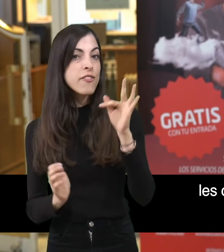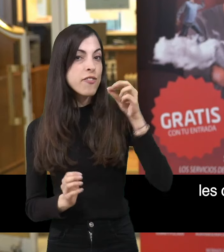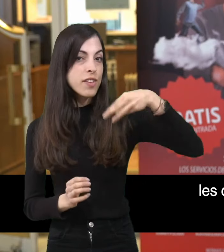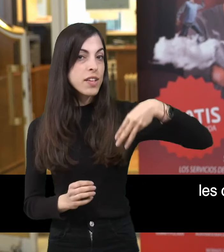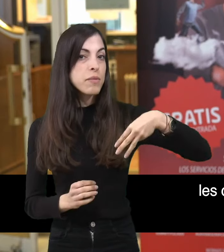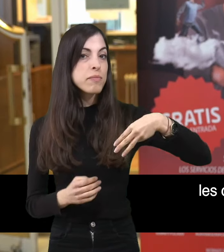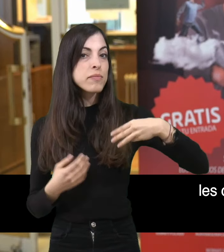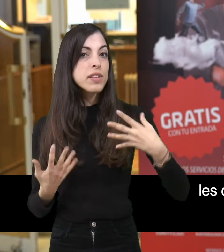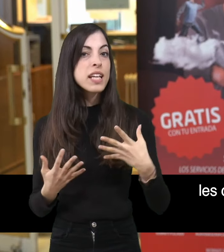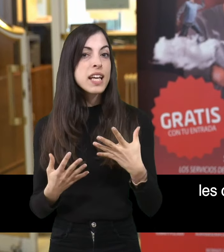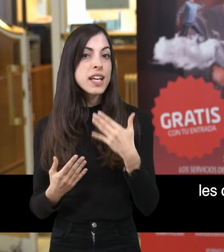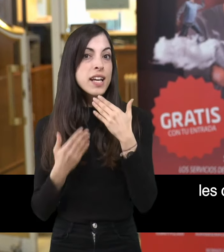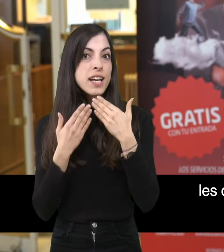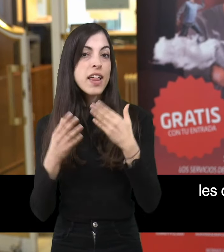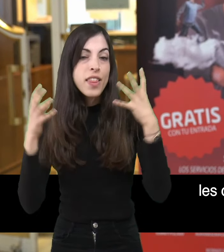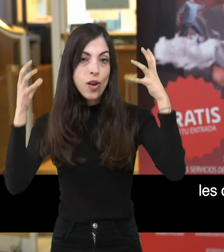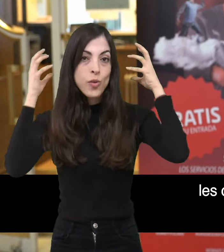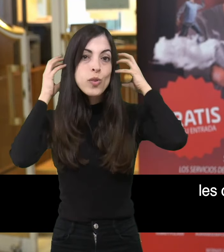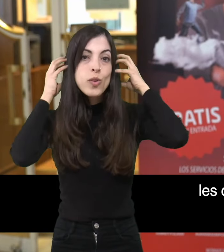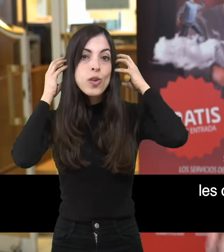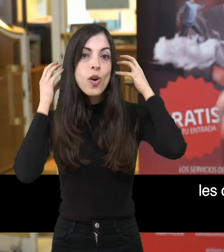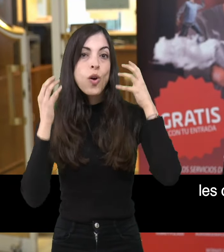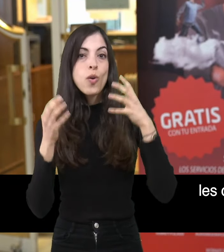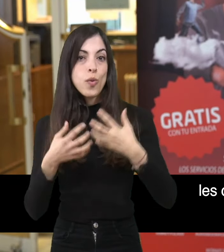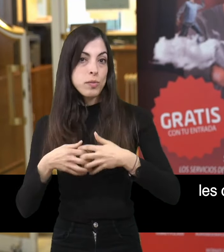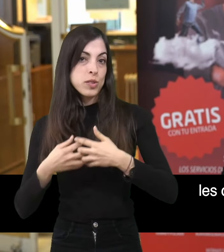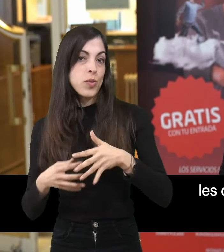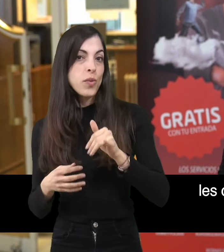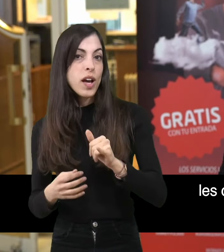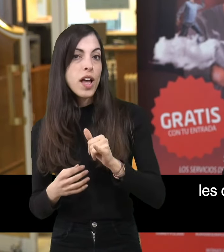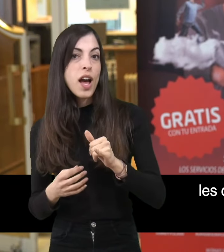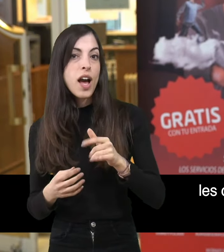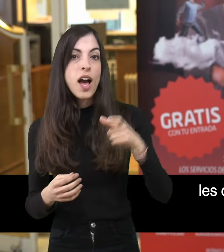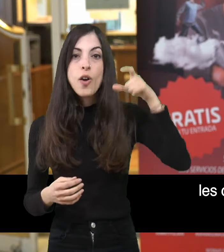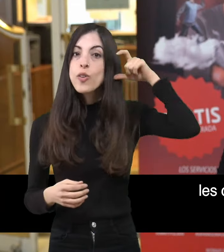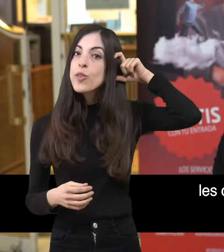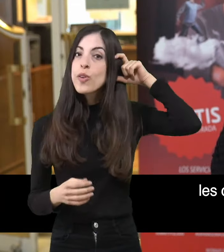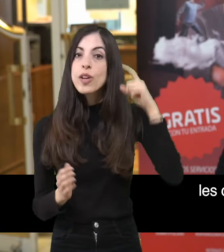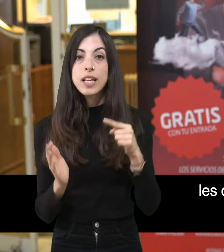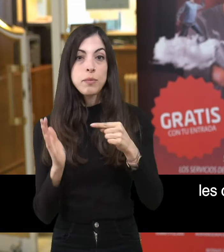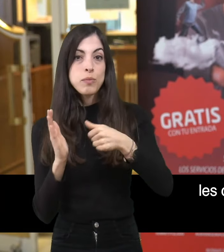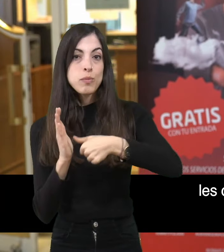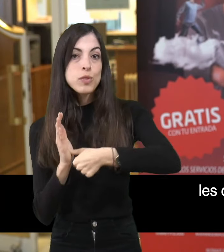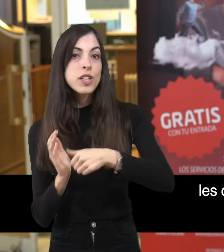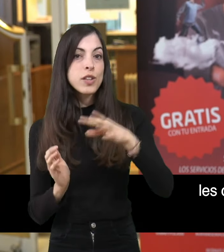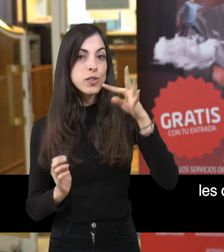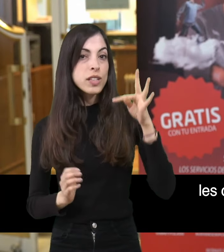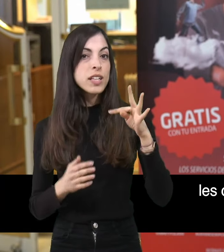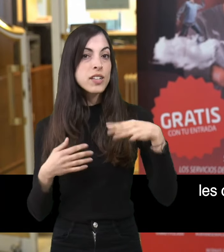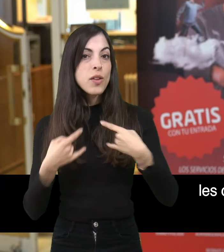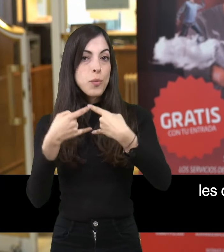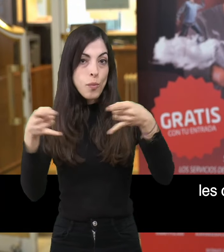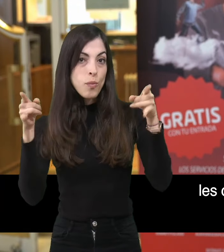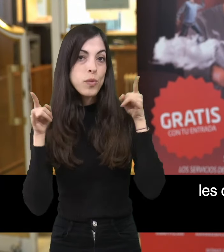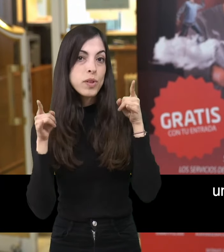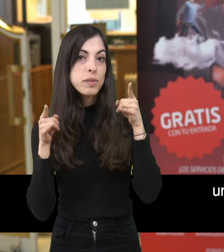esa conexión FM. Entonces, mediante auriculares, quien tiene un dispositivo,